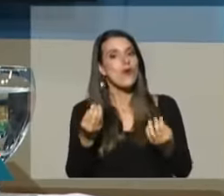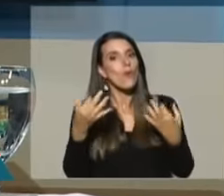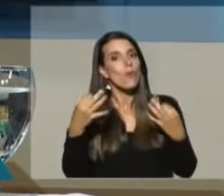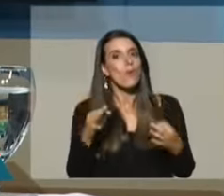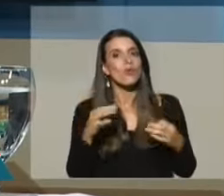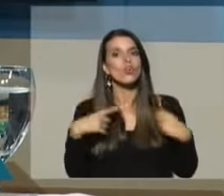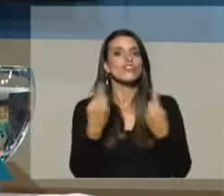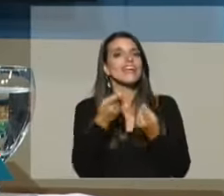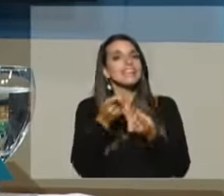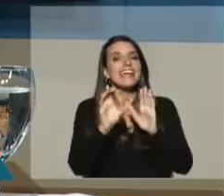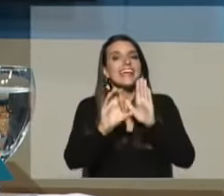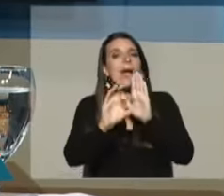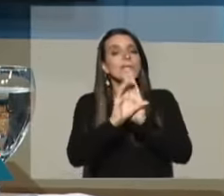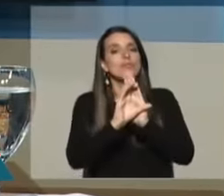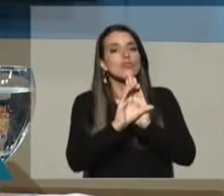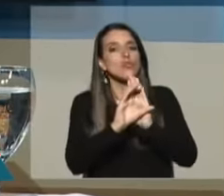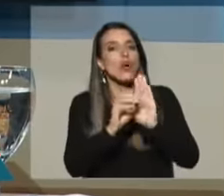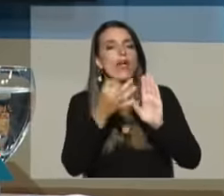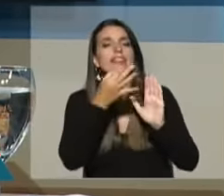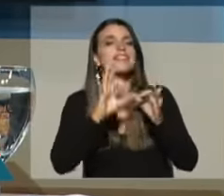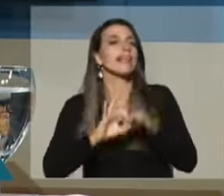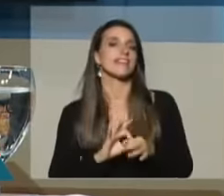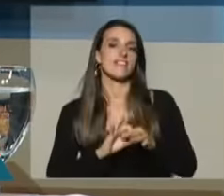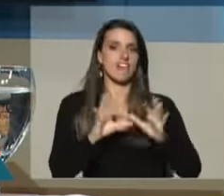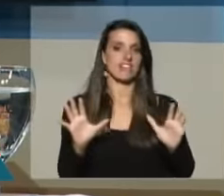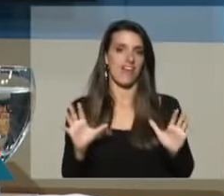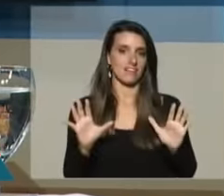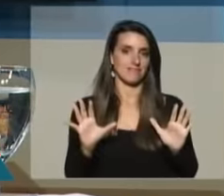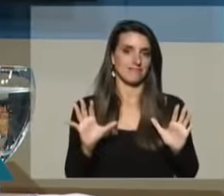justamente si este es un capítulo que apuesta, se apuesta a la libertad.